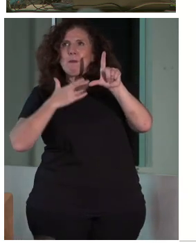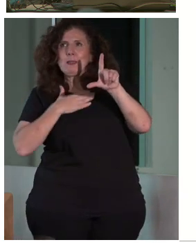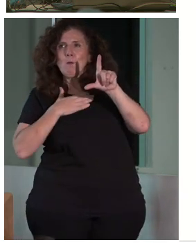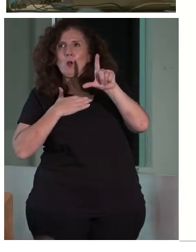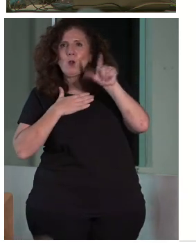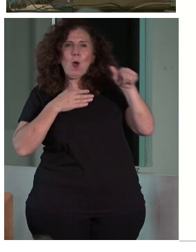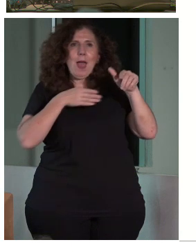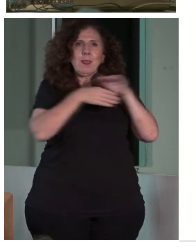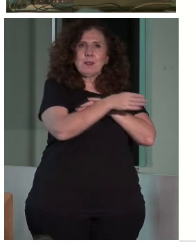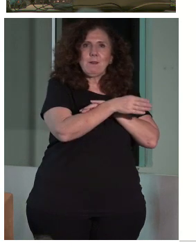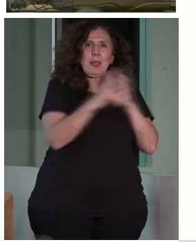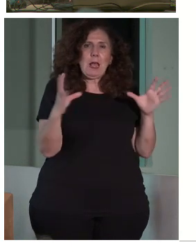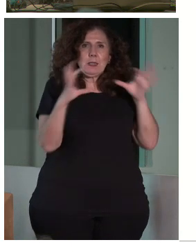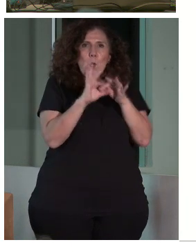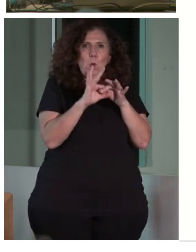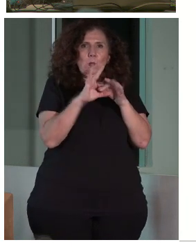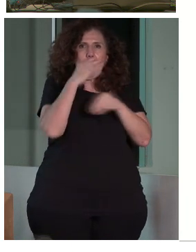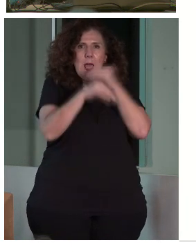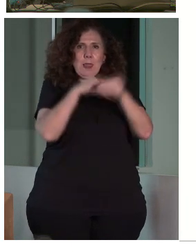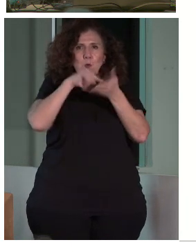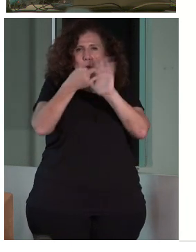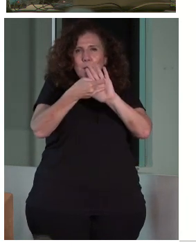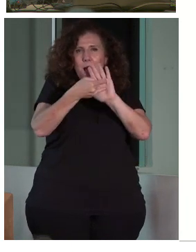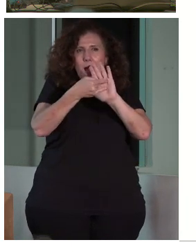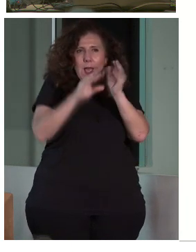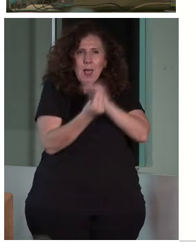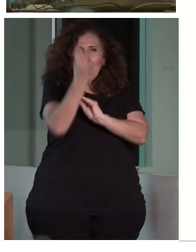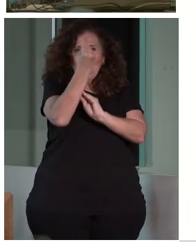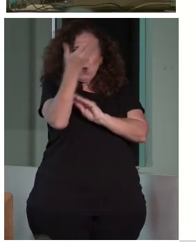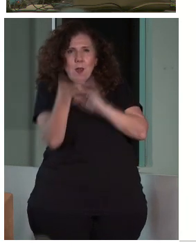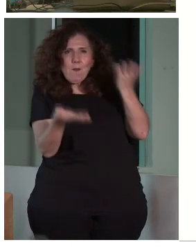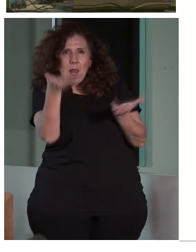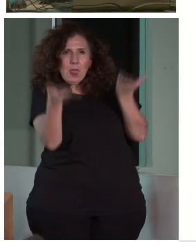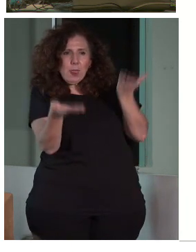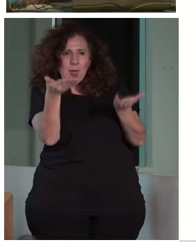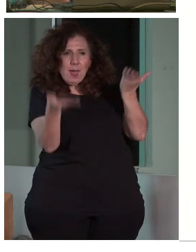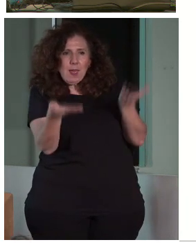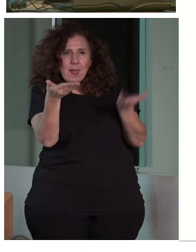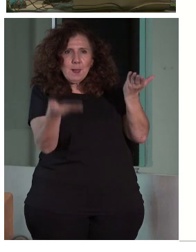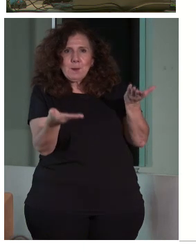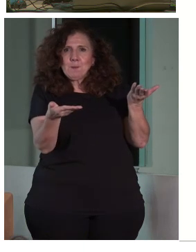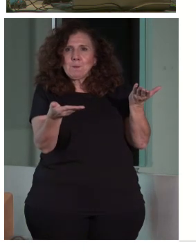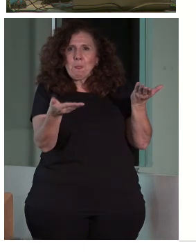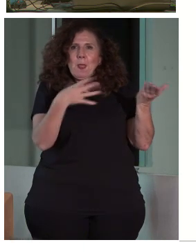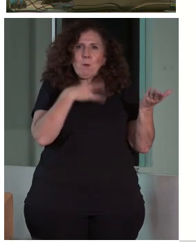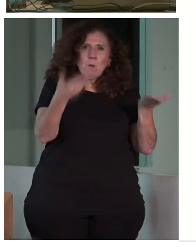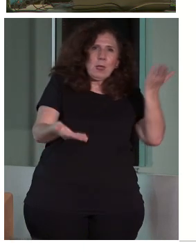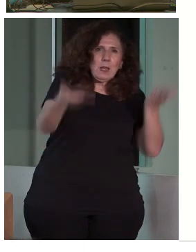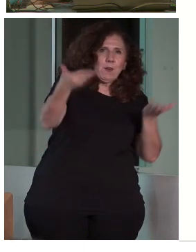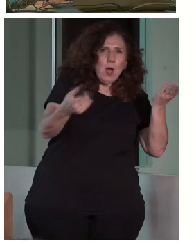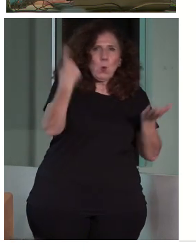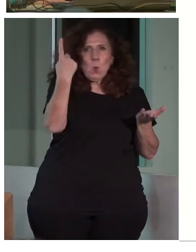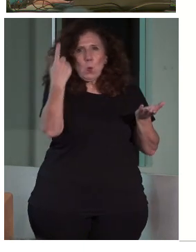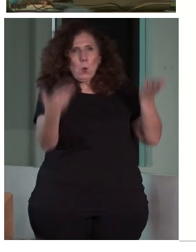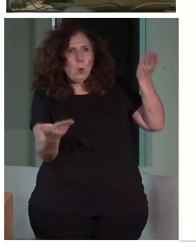accesibilidad, se juntan, hacemos un plan y tenemos la balanza aquí, donde se equilibra una cosa con otra.